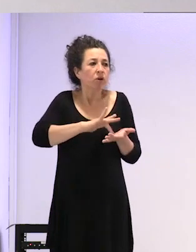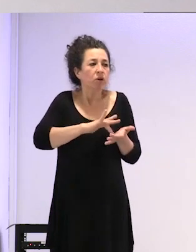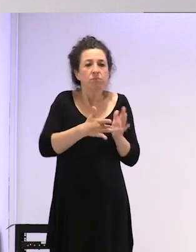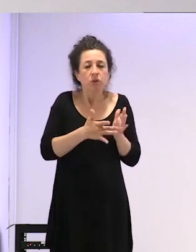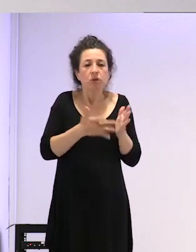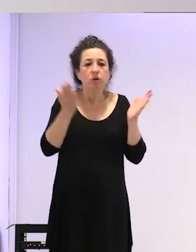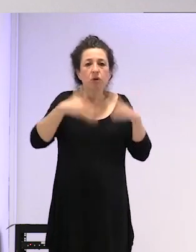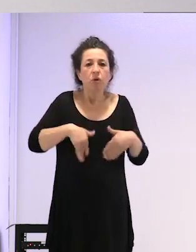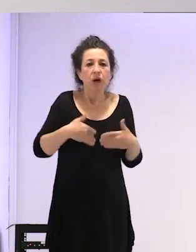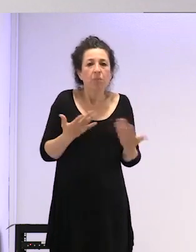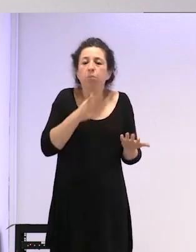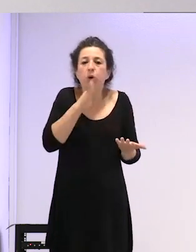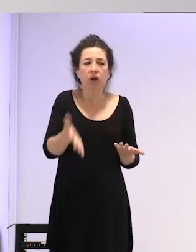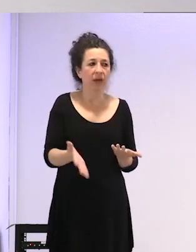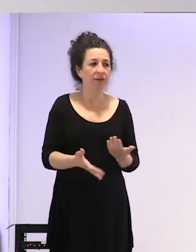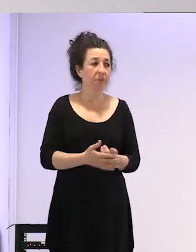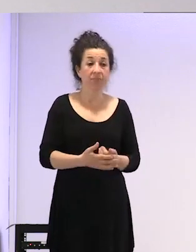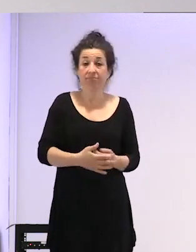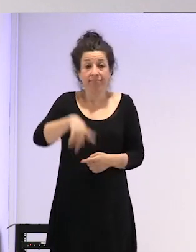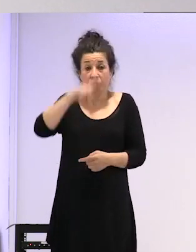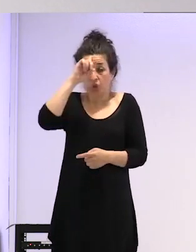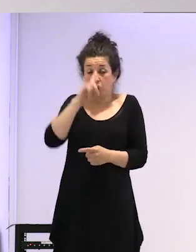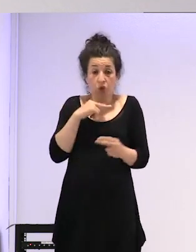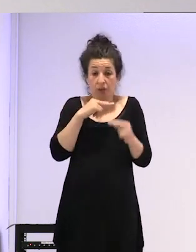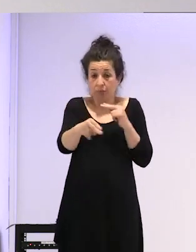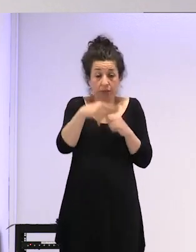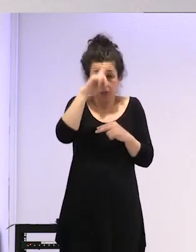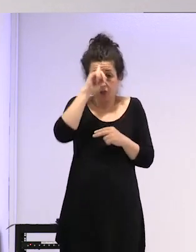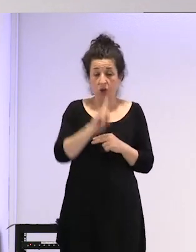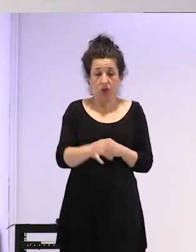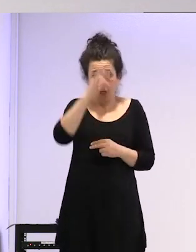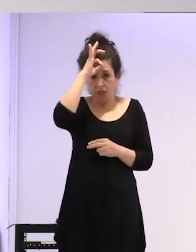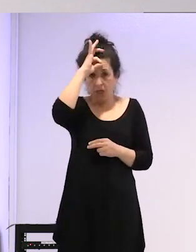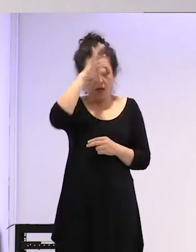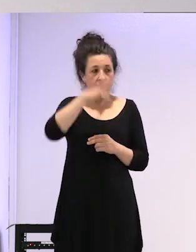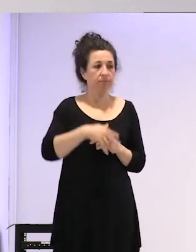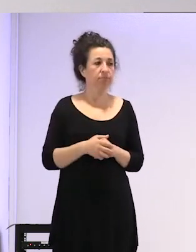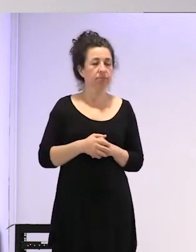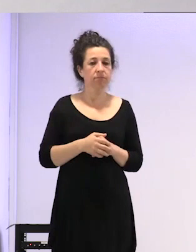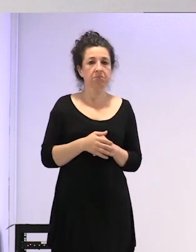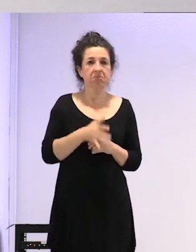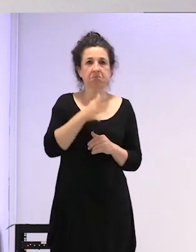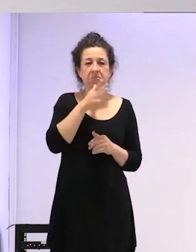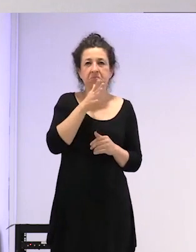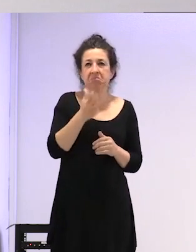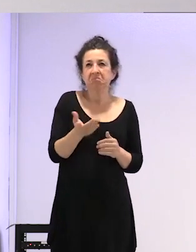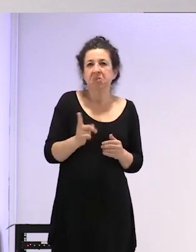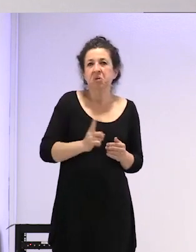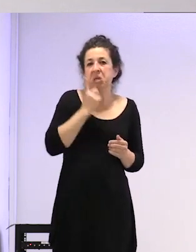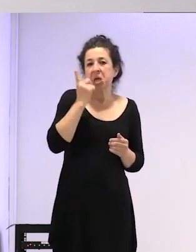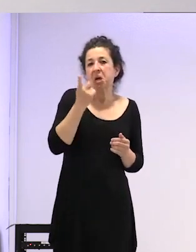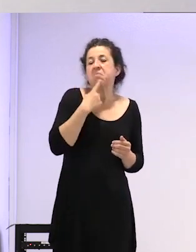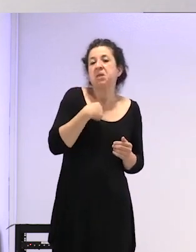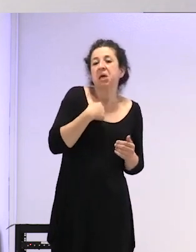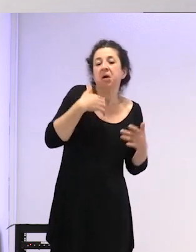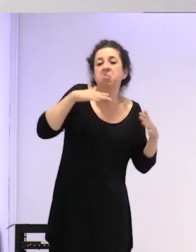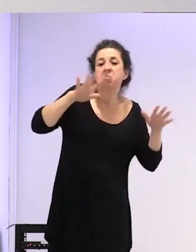es que no lo sé no, no tengo ni idea en un momento dado me dijeron pero no sé si es